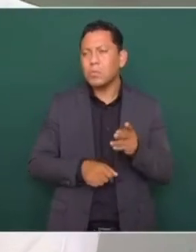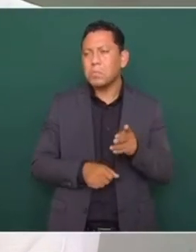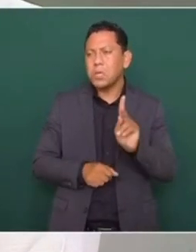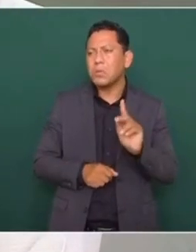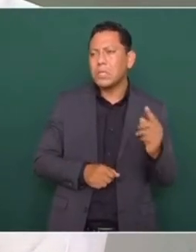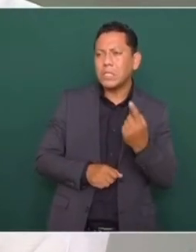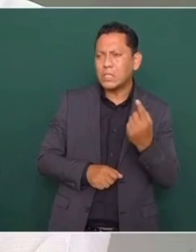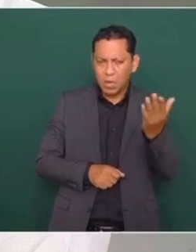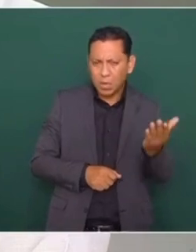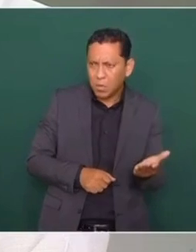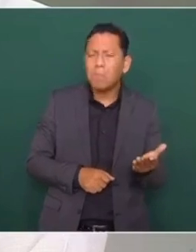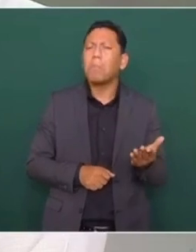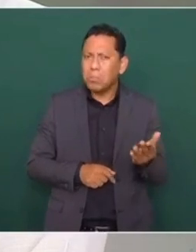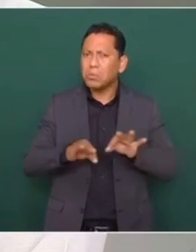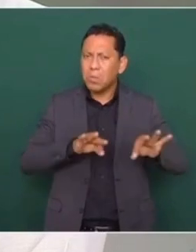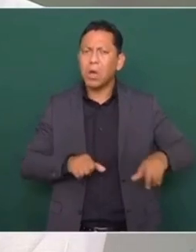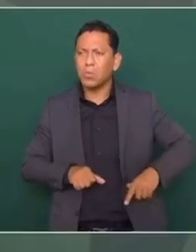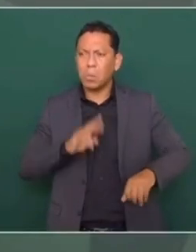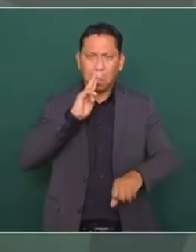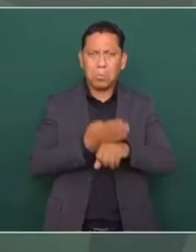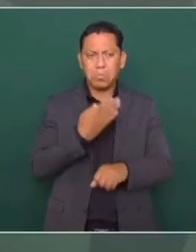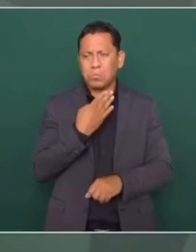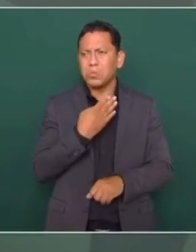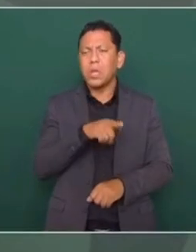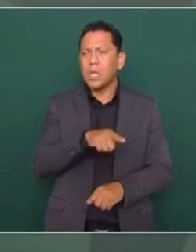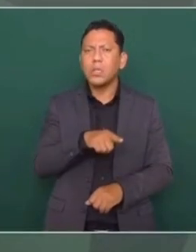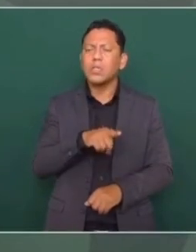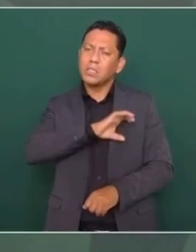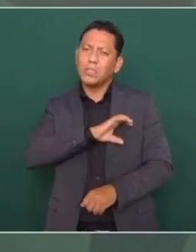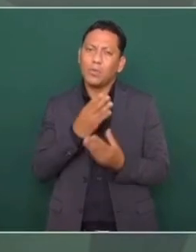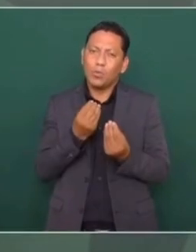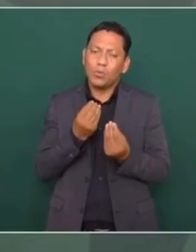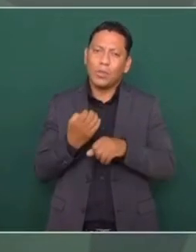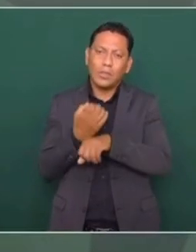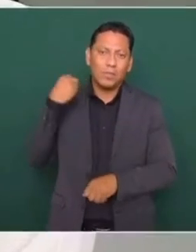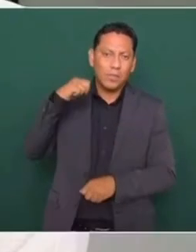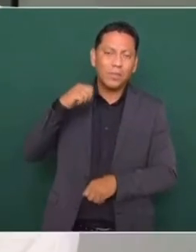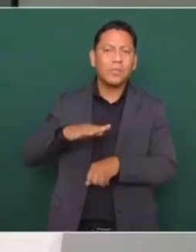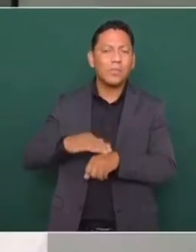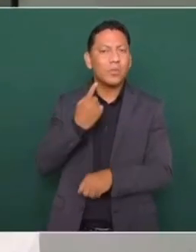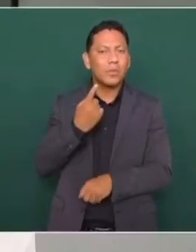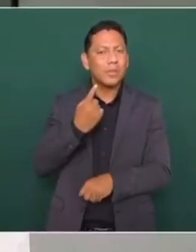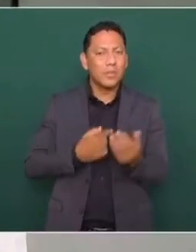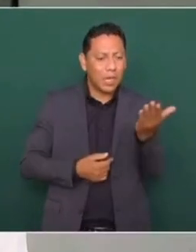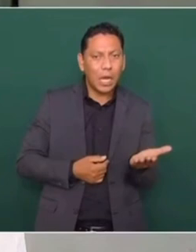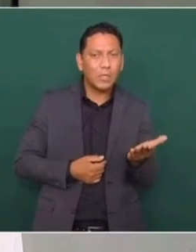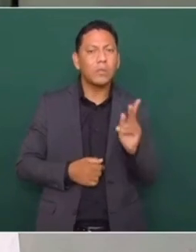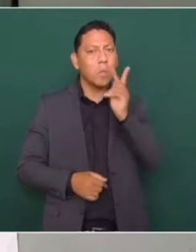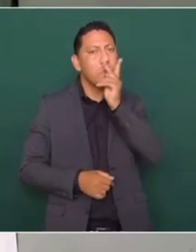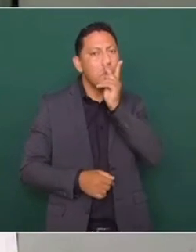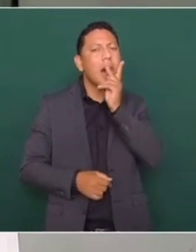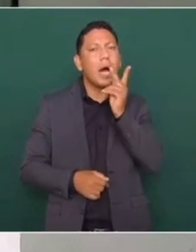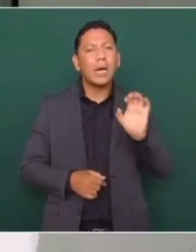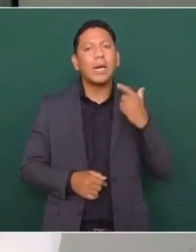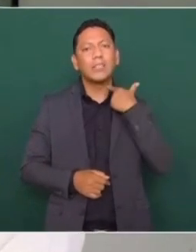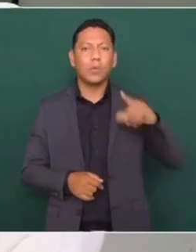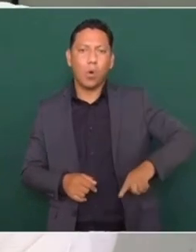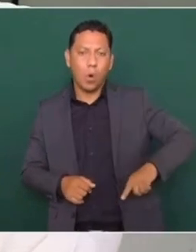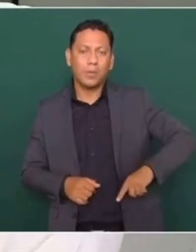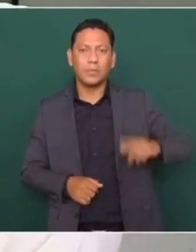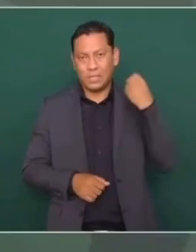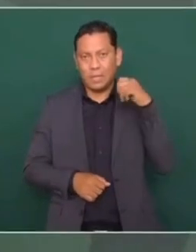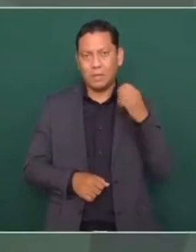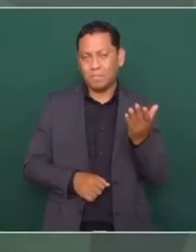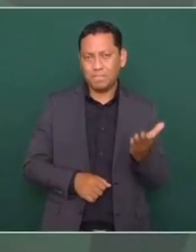un funcionario público responsable y quiere mucho a Tabasco, porque su padre fue gobernador de Tabasco.